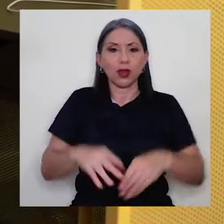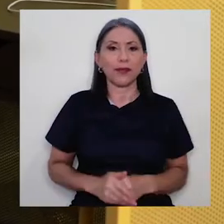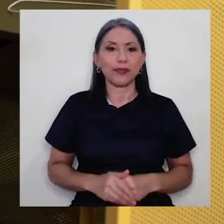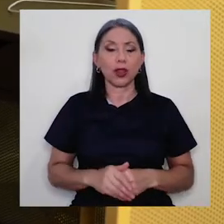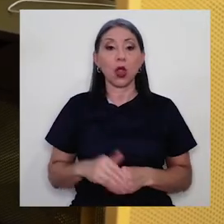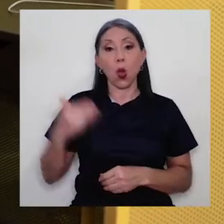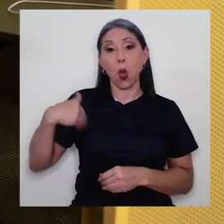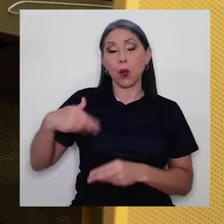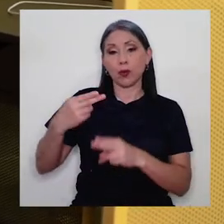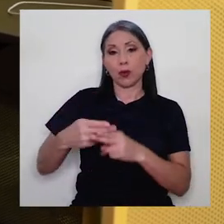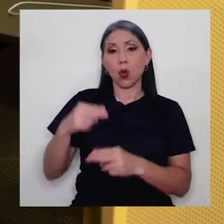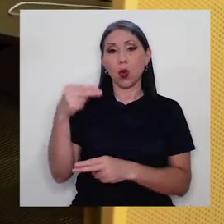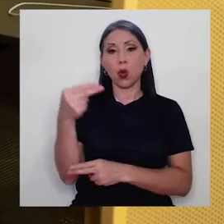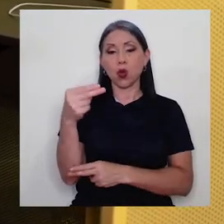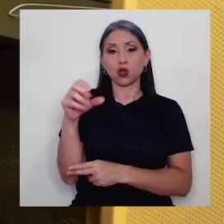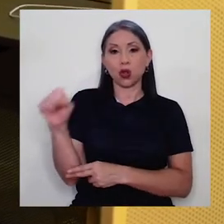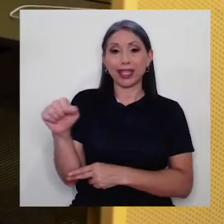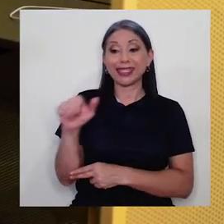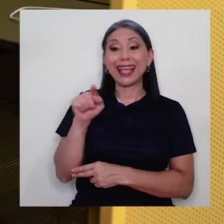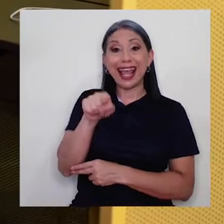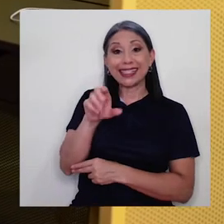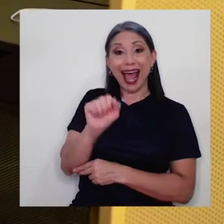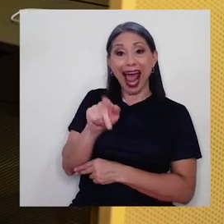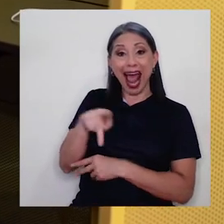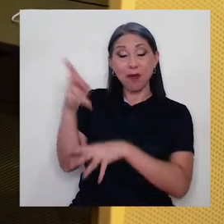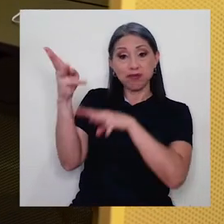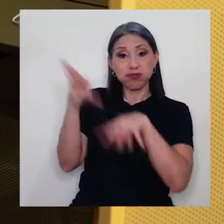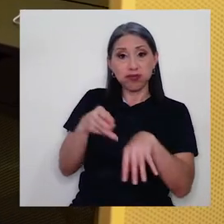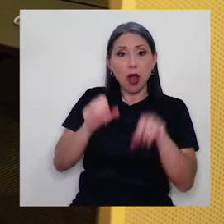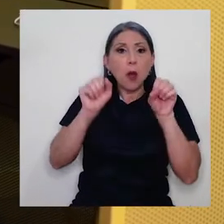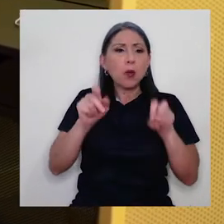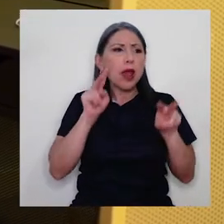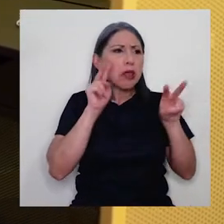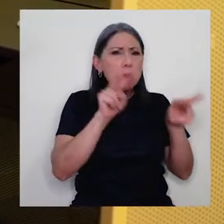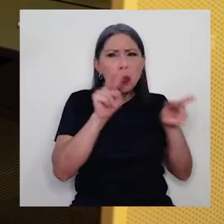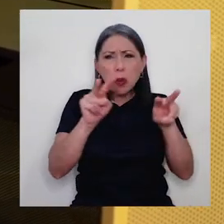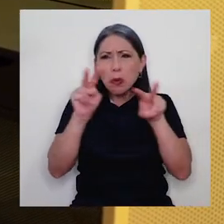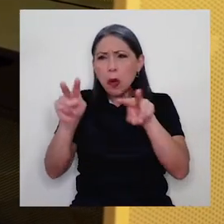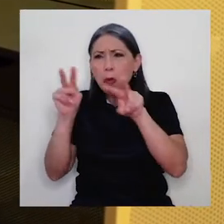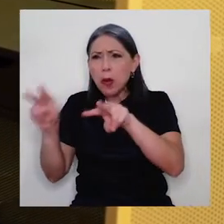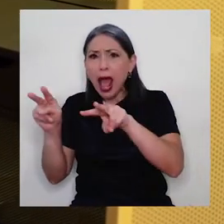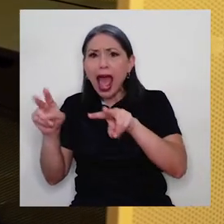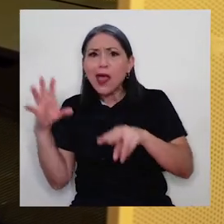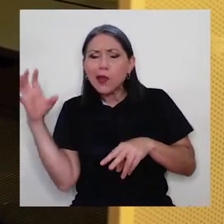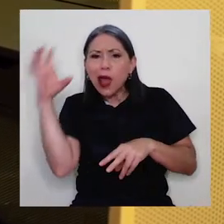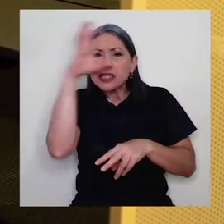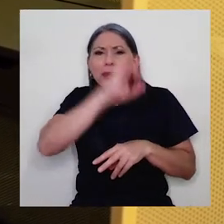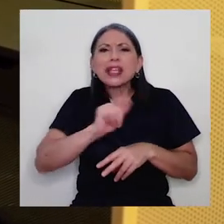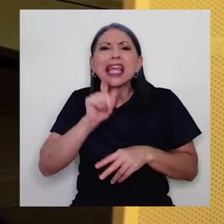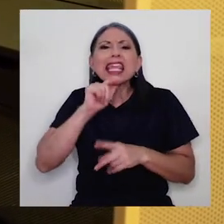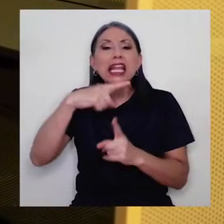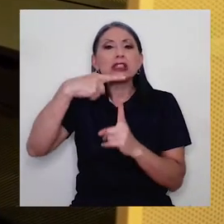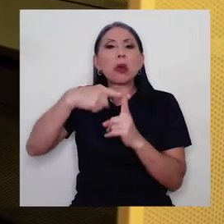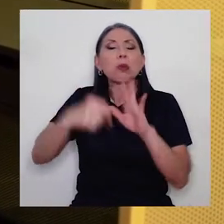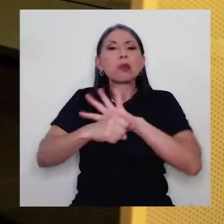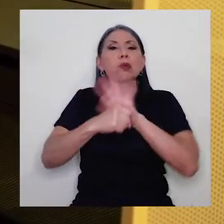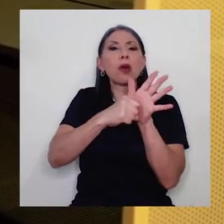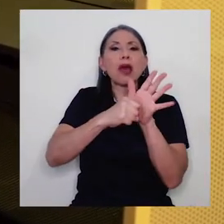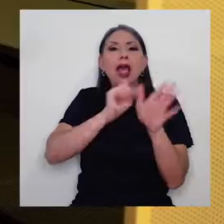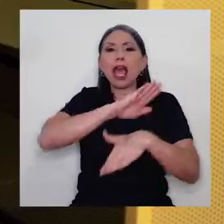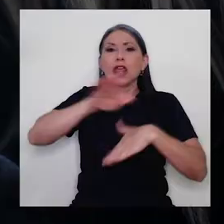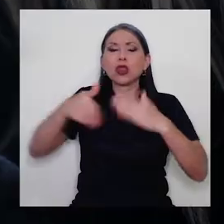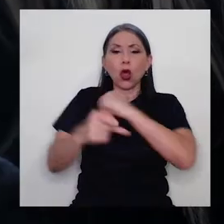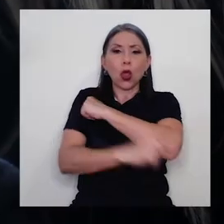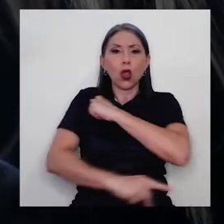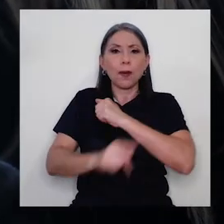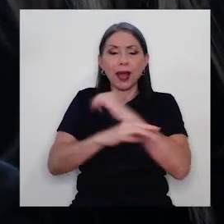con Hugo Solís, la aplicación permitirá hacer un rastreo masivo de casos positivos de COVID-19 en todo el país.